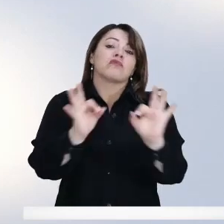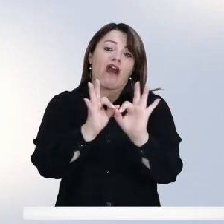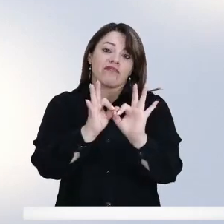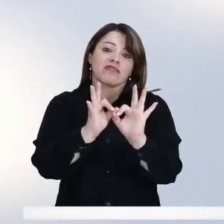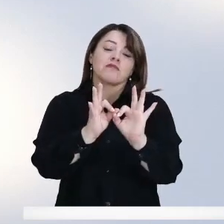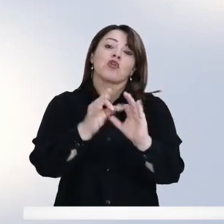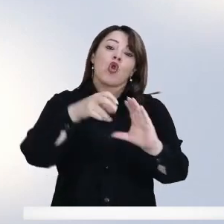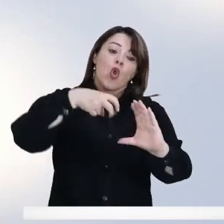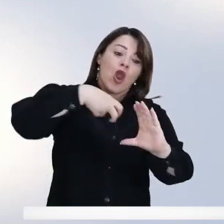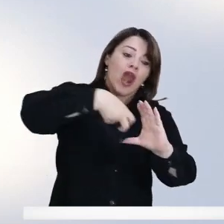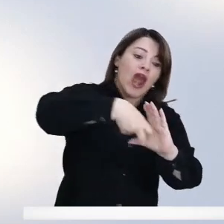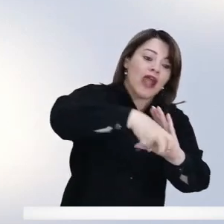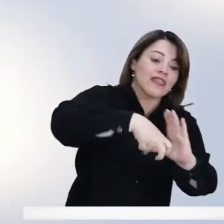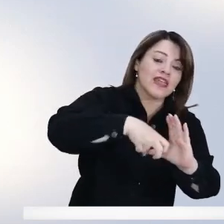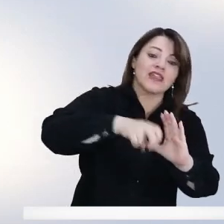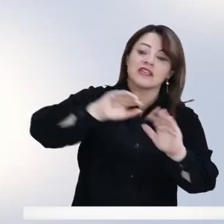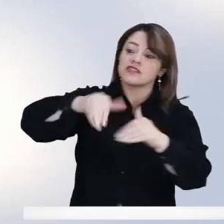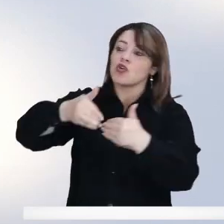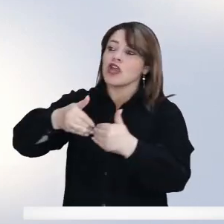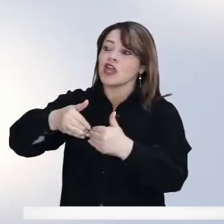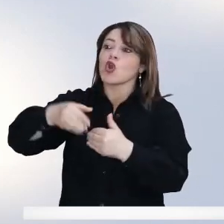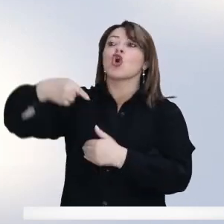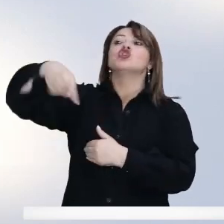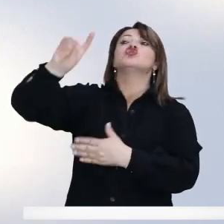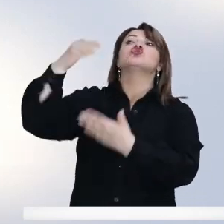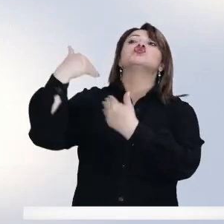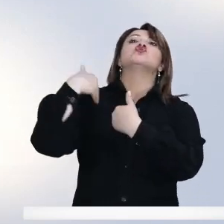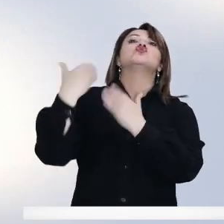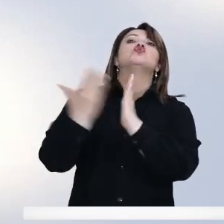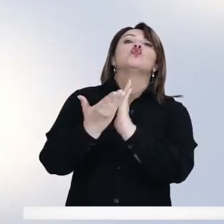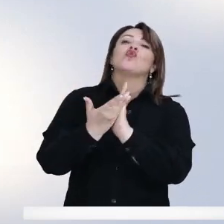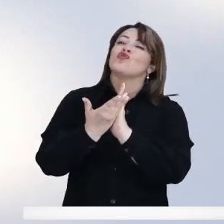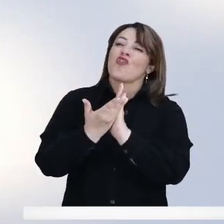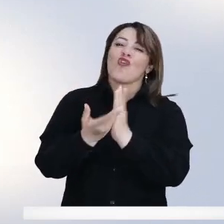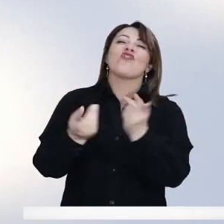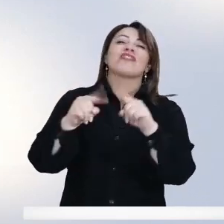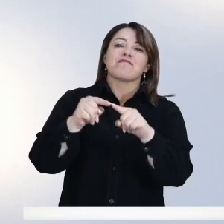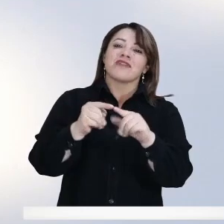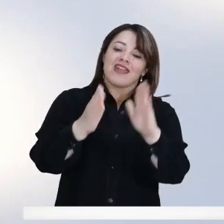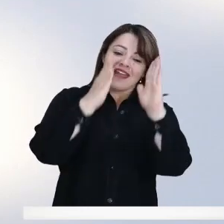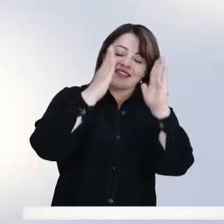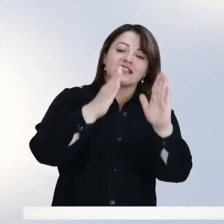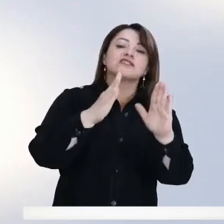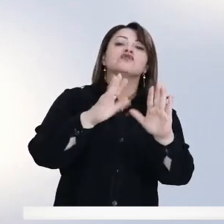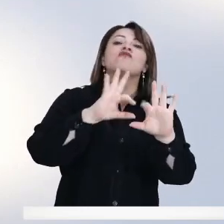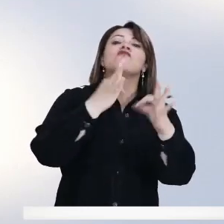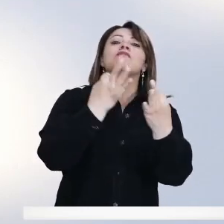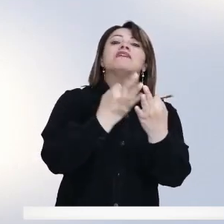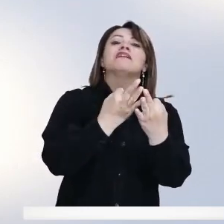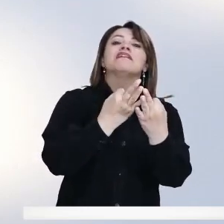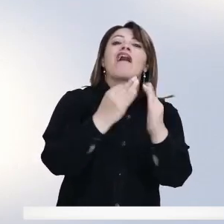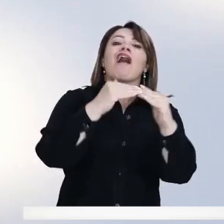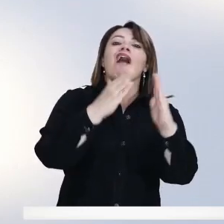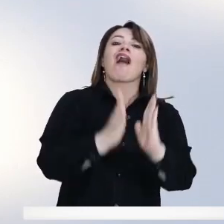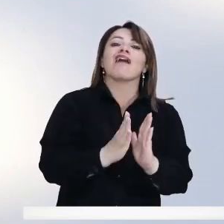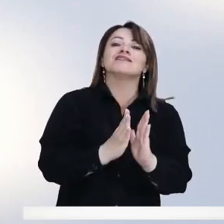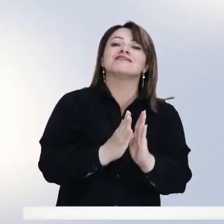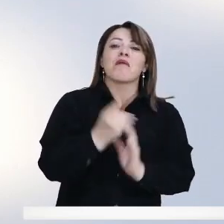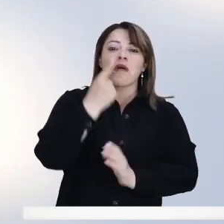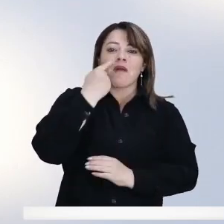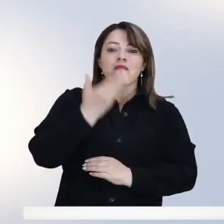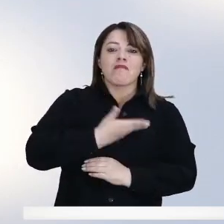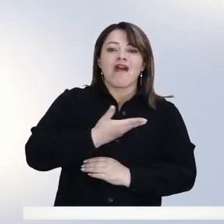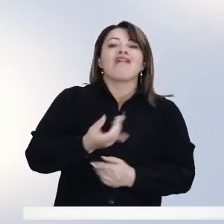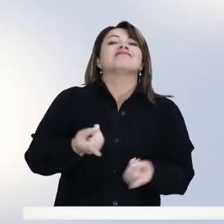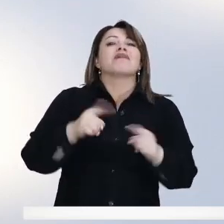relegar toda a los jardines y a las instituciones. También hay que hacer un trabajo en casa, un trabajo arduo para que realmente ellos